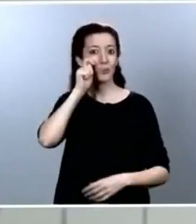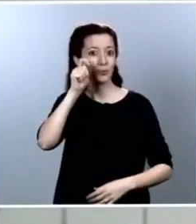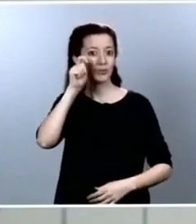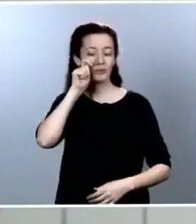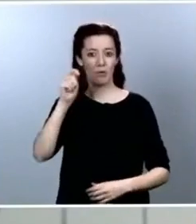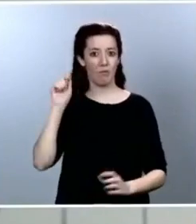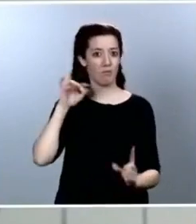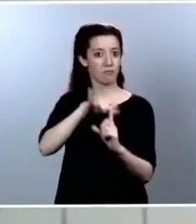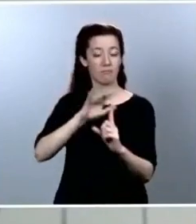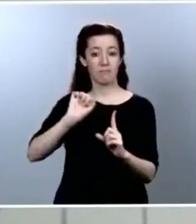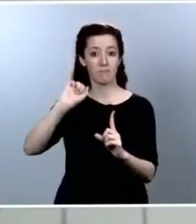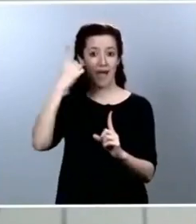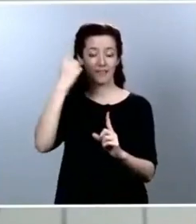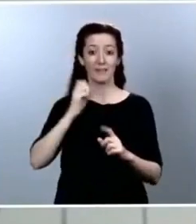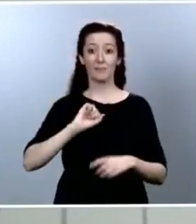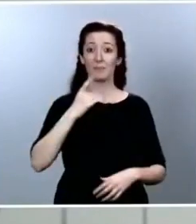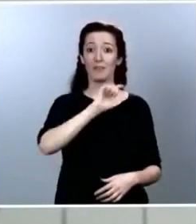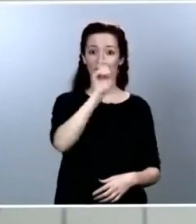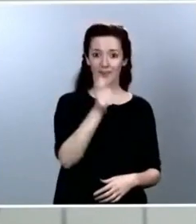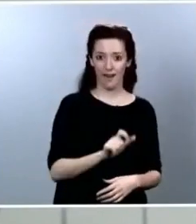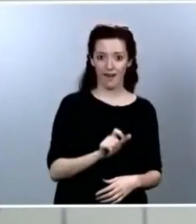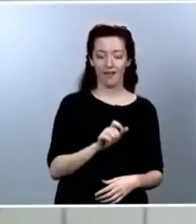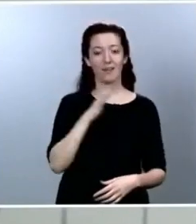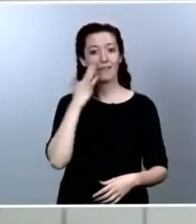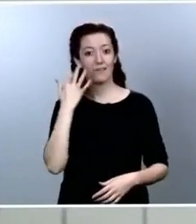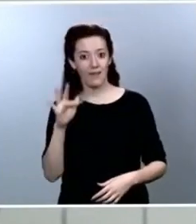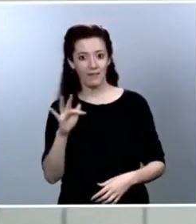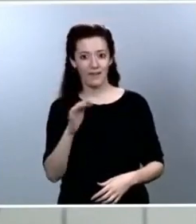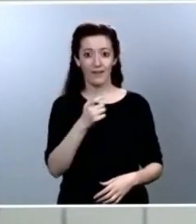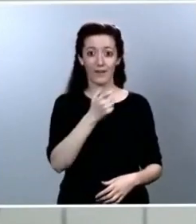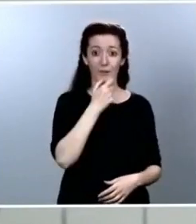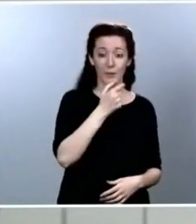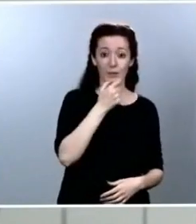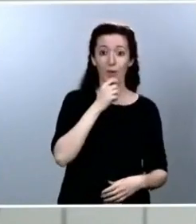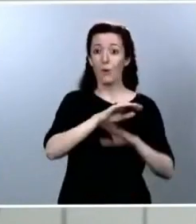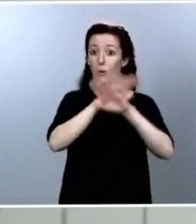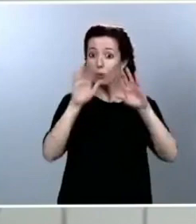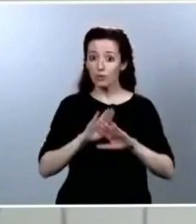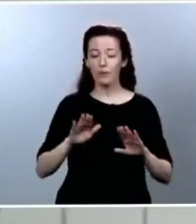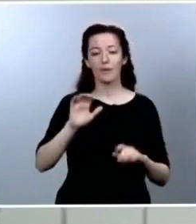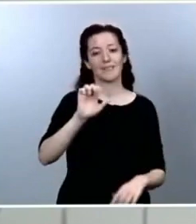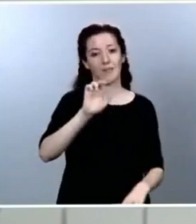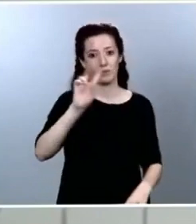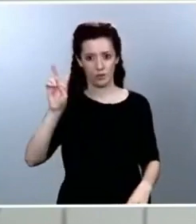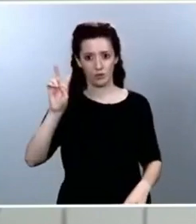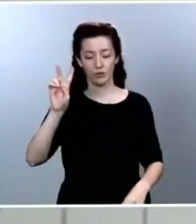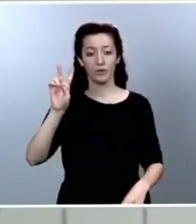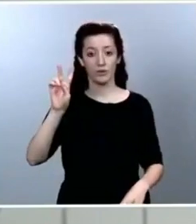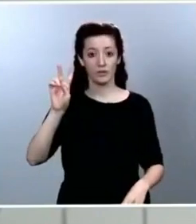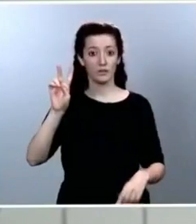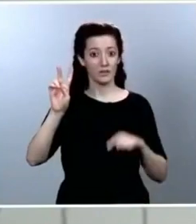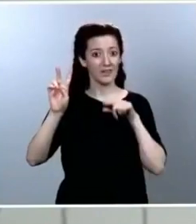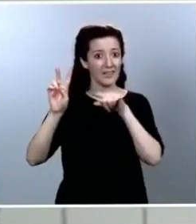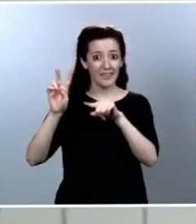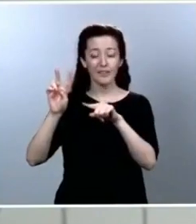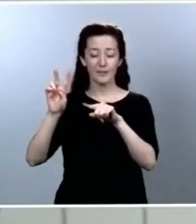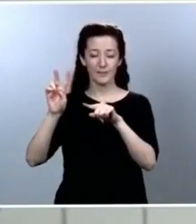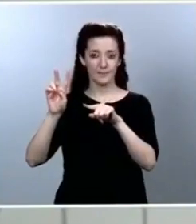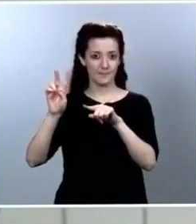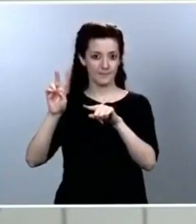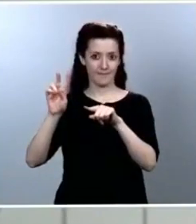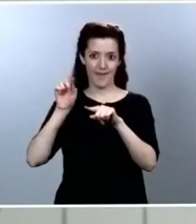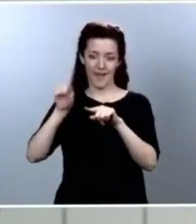ha costado mucho llegar aquí como para ponerlo en riesgo, ha dicho. En ese sentido, ha pedido a las familias que actúen con